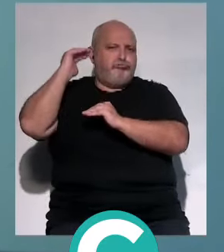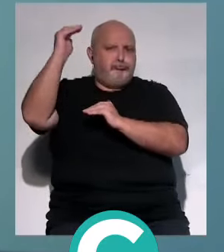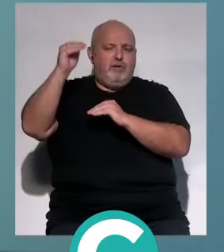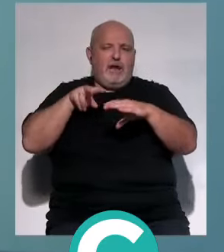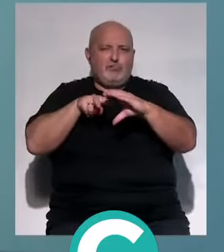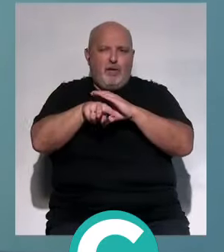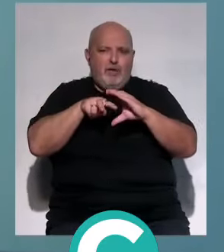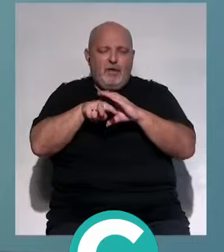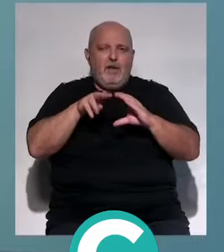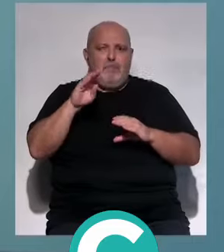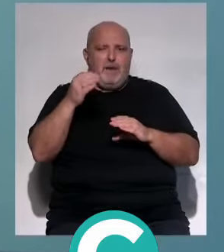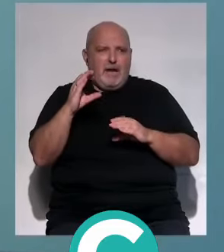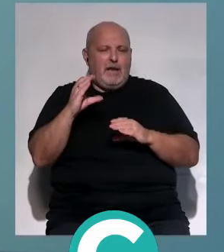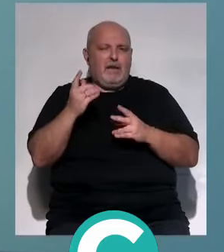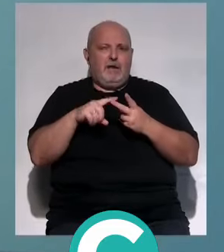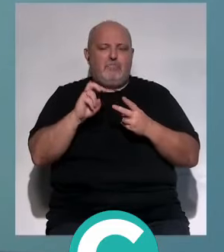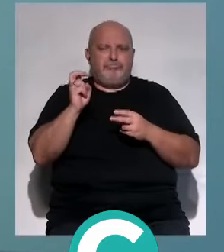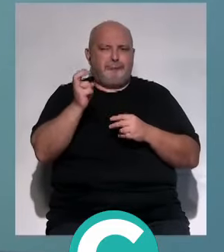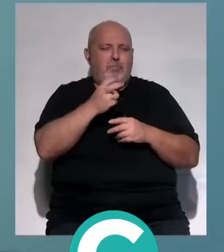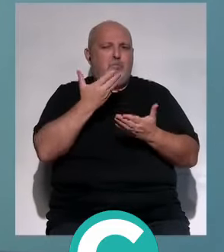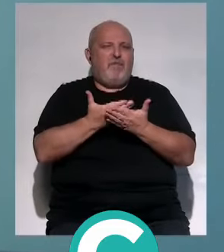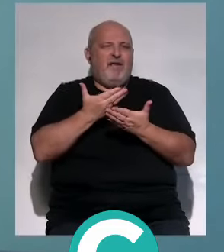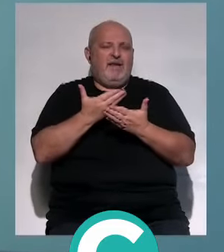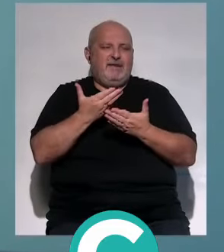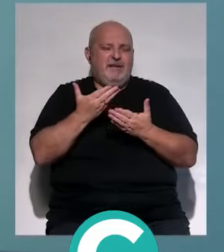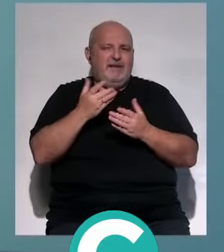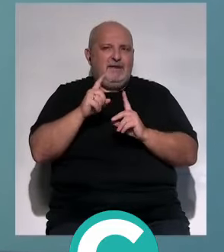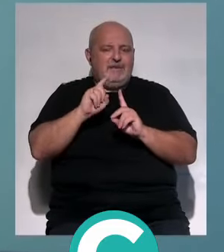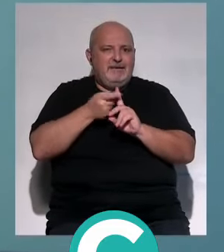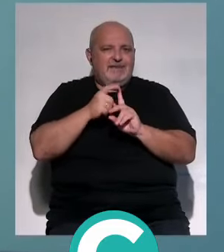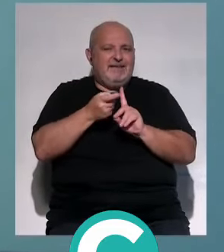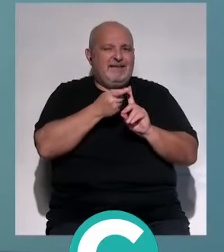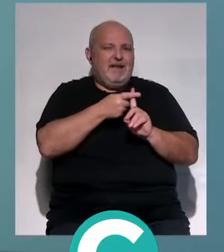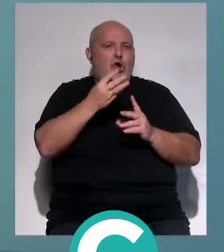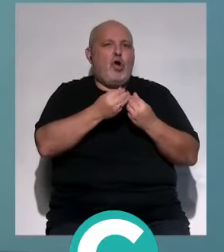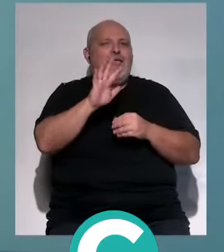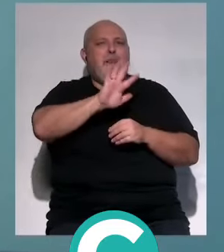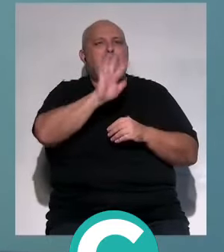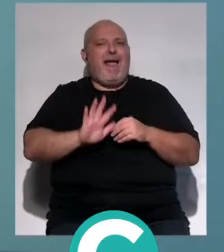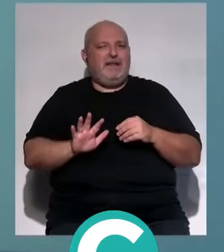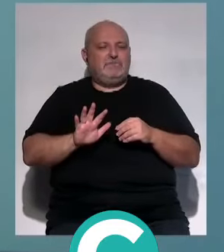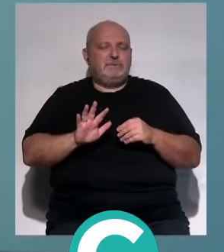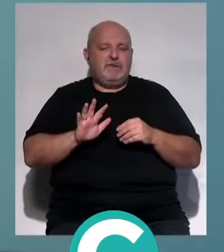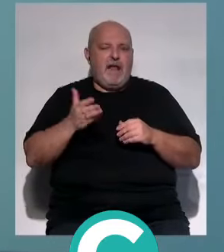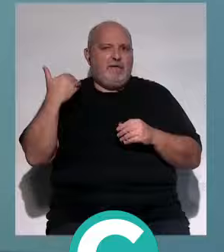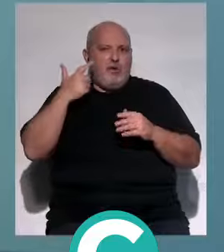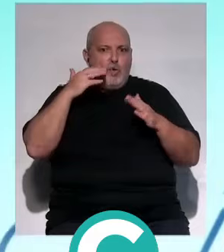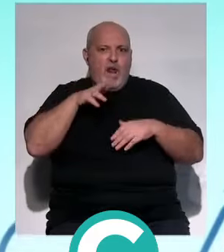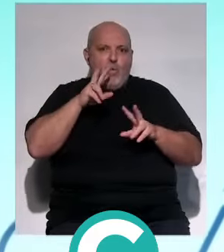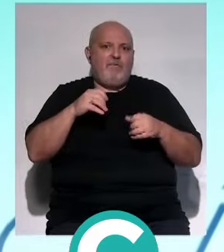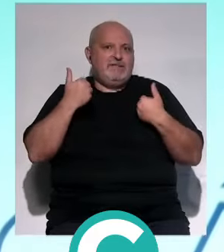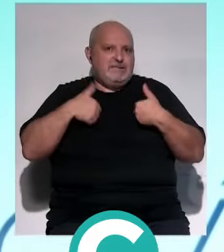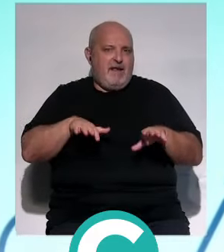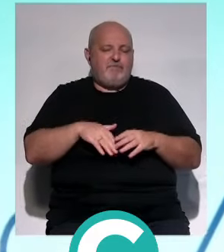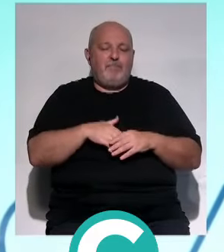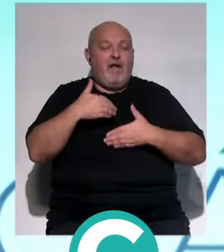resonancia, el PET, el PET está para detectar metástasis donde antes no las veíamos. Estos y